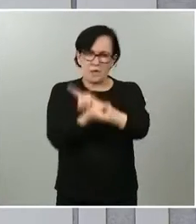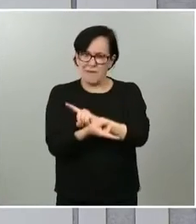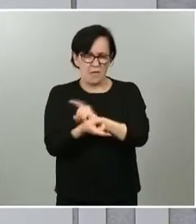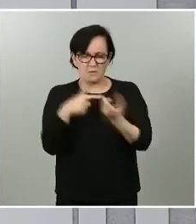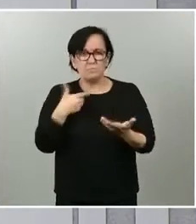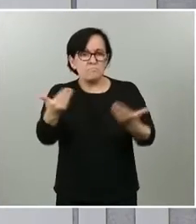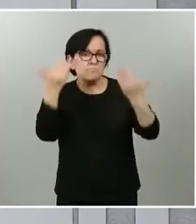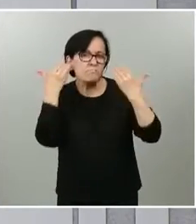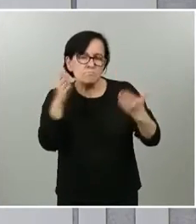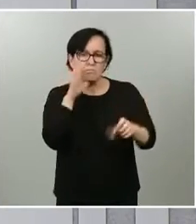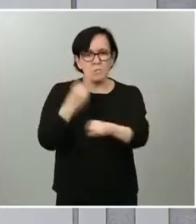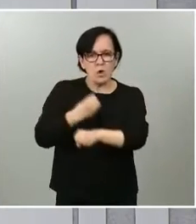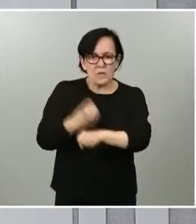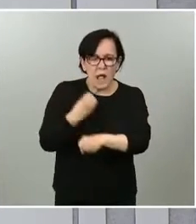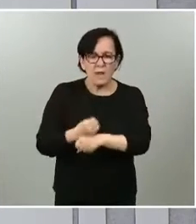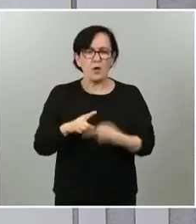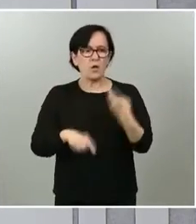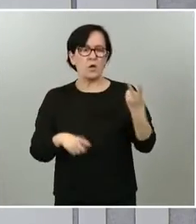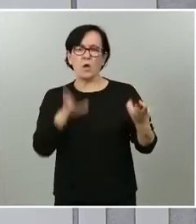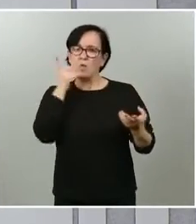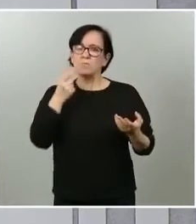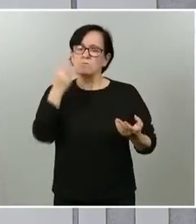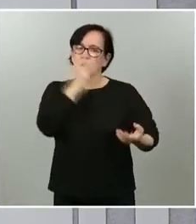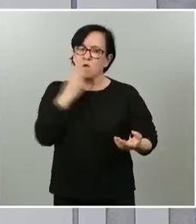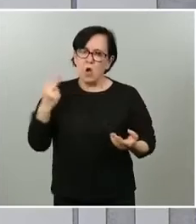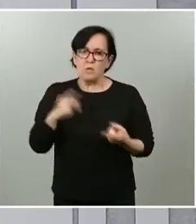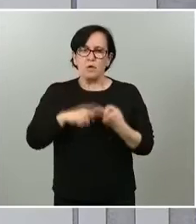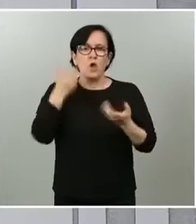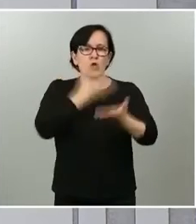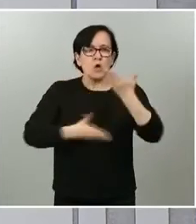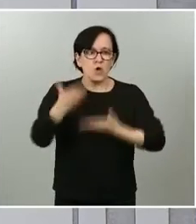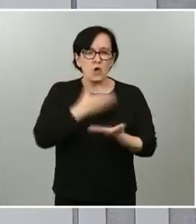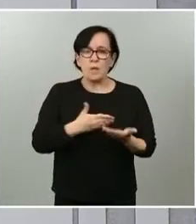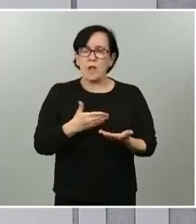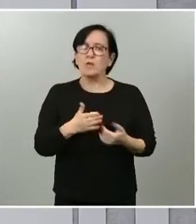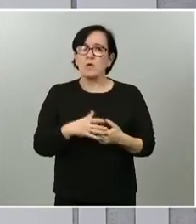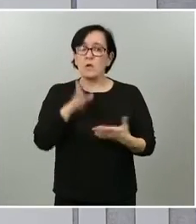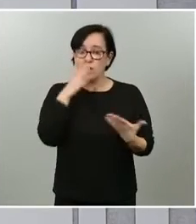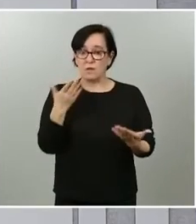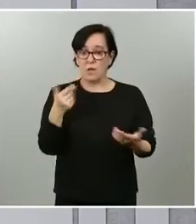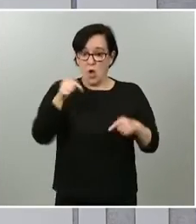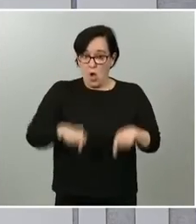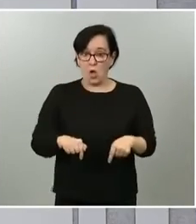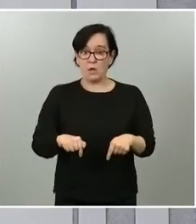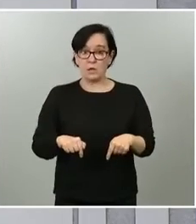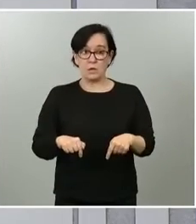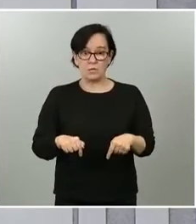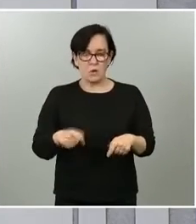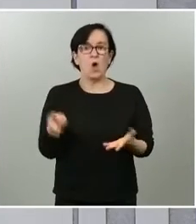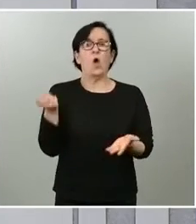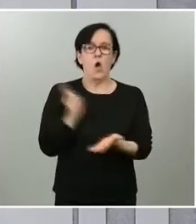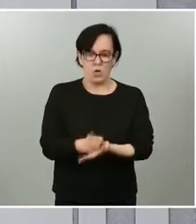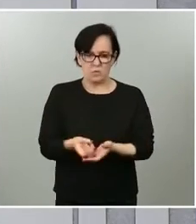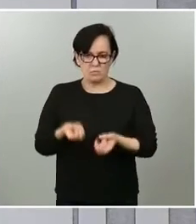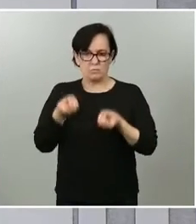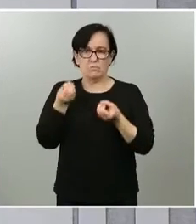por su trabajo agradecimiento por su compromiso y por su colaboración y de hecho en el día de hoy así mismo lo ha expresado en la reunión